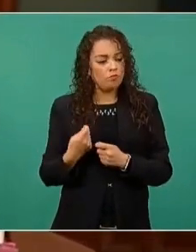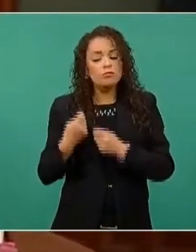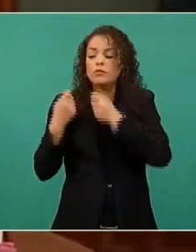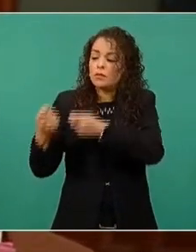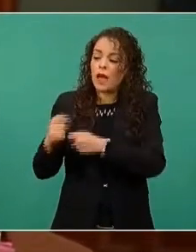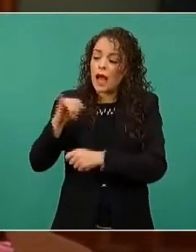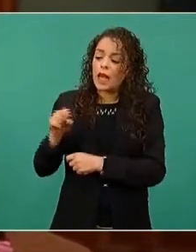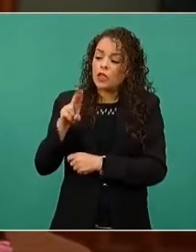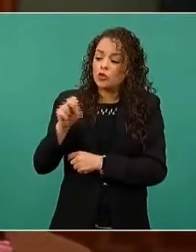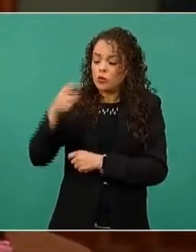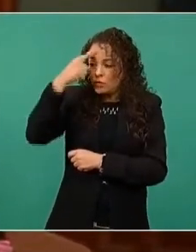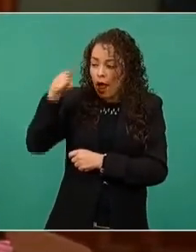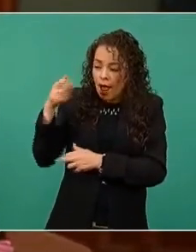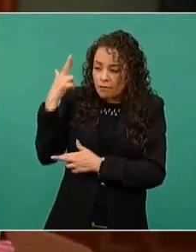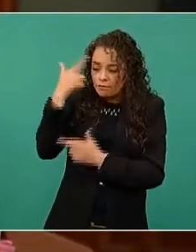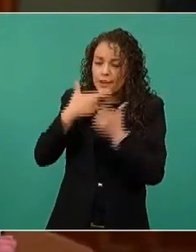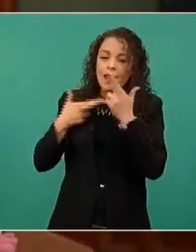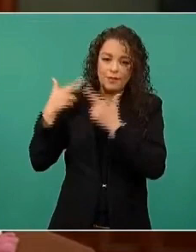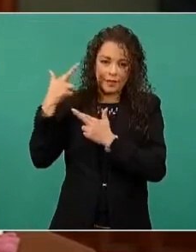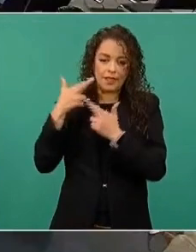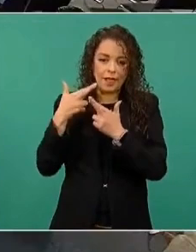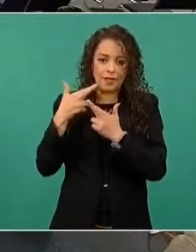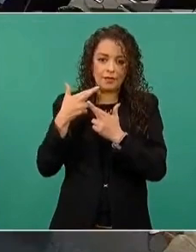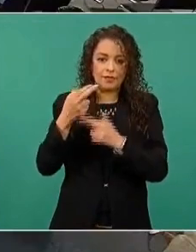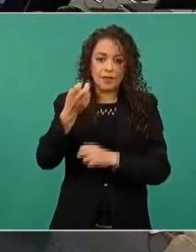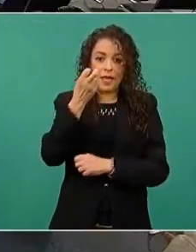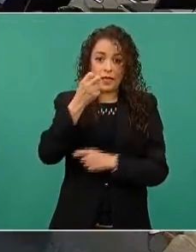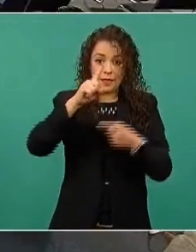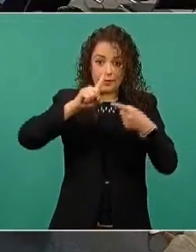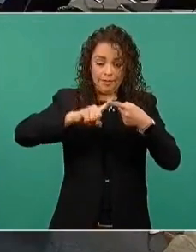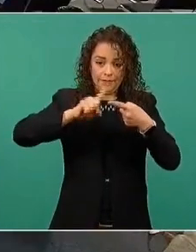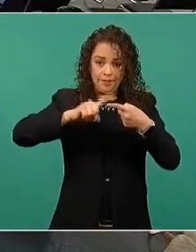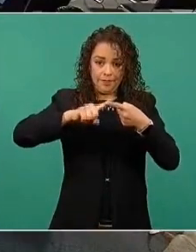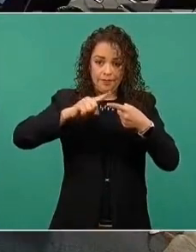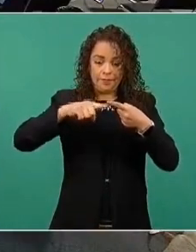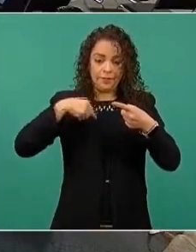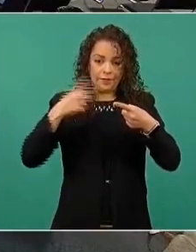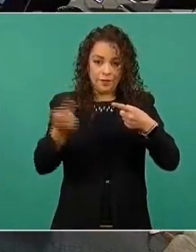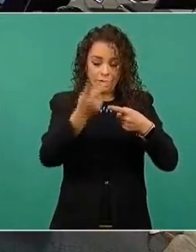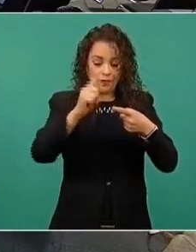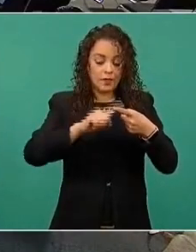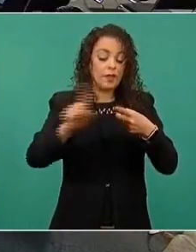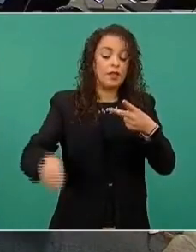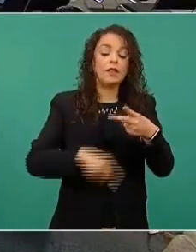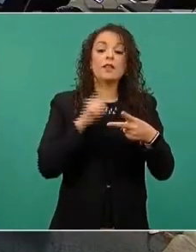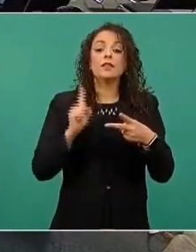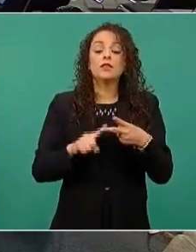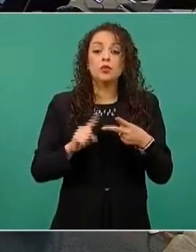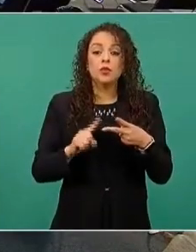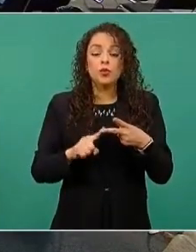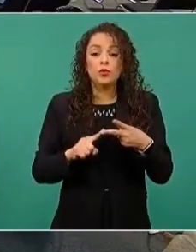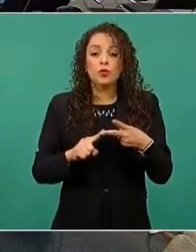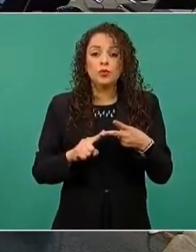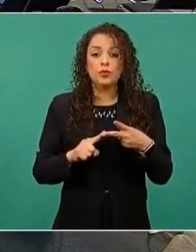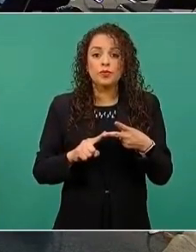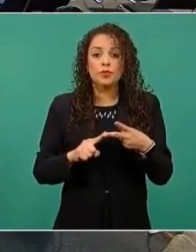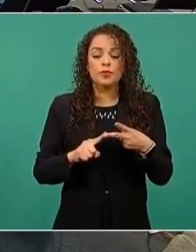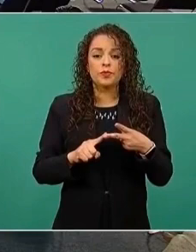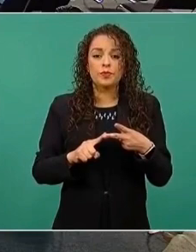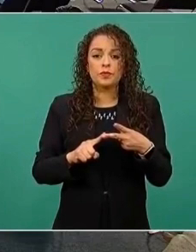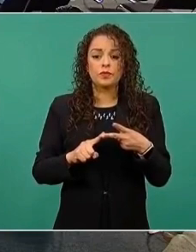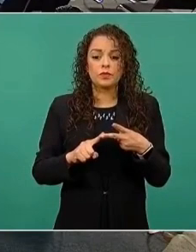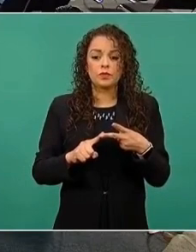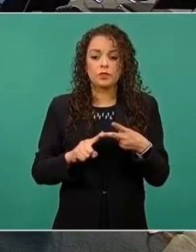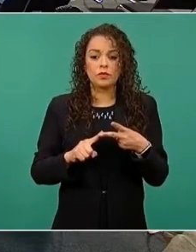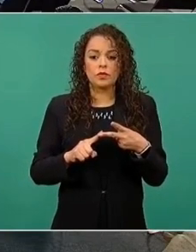Y bueno, esa sería la primera pregunta. Y la segunda pregunta, presidente, tiene que ver con